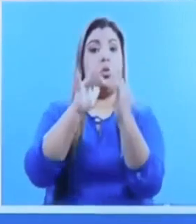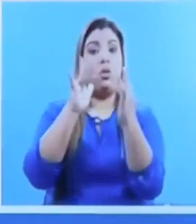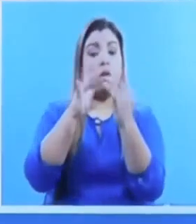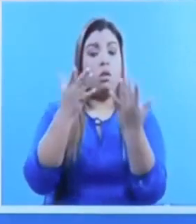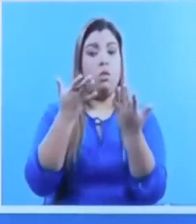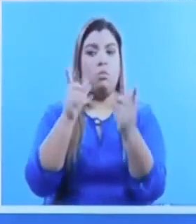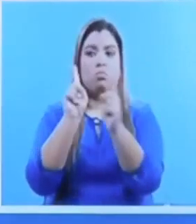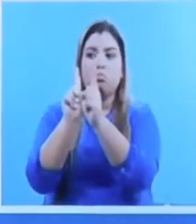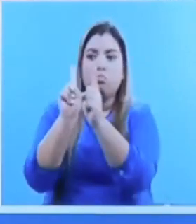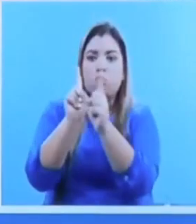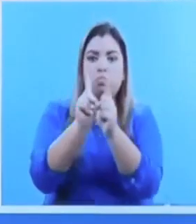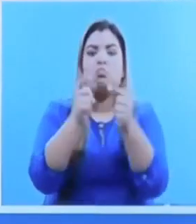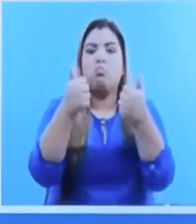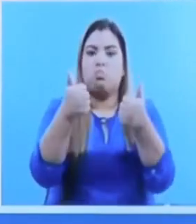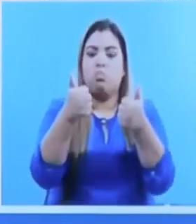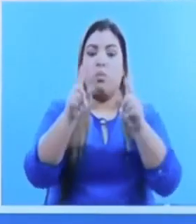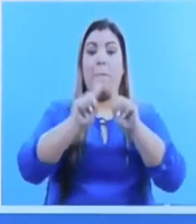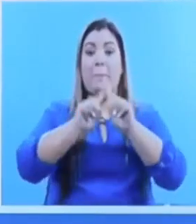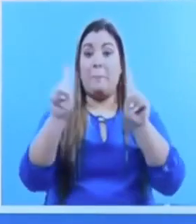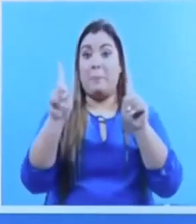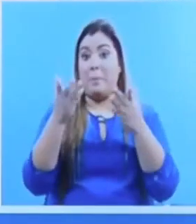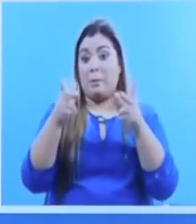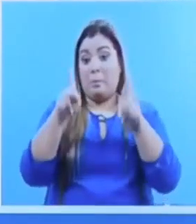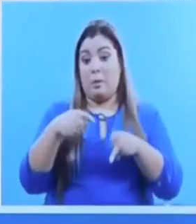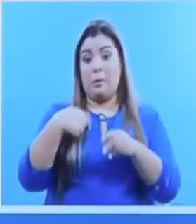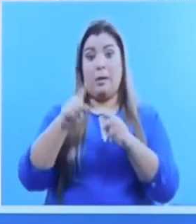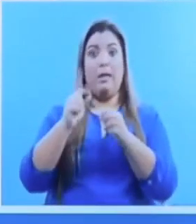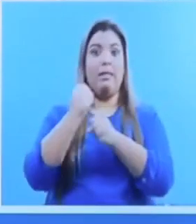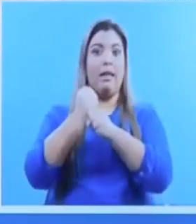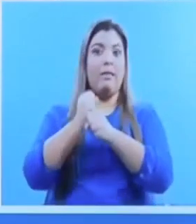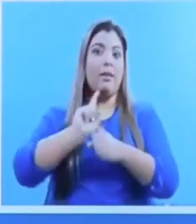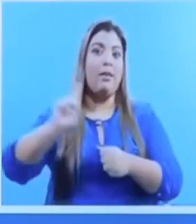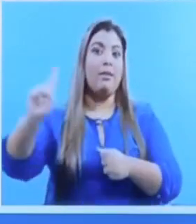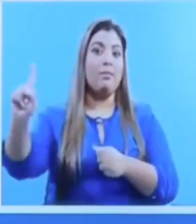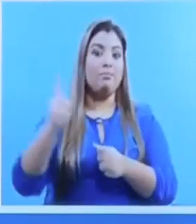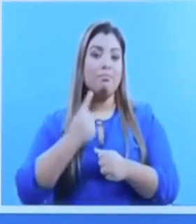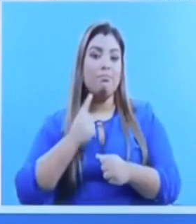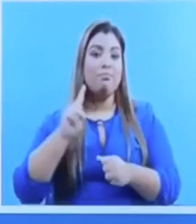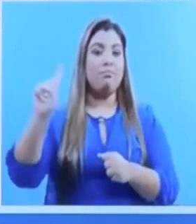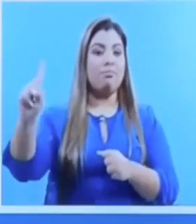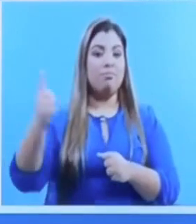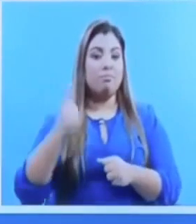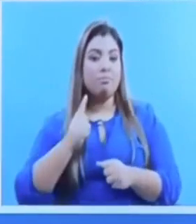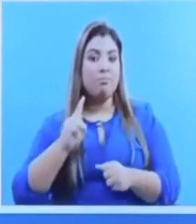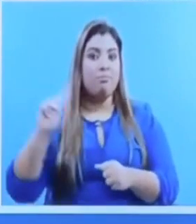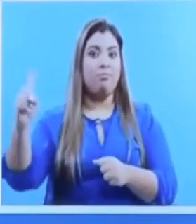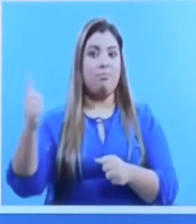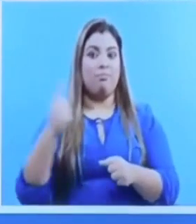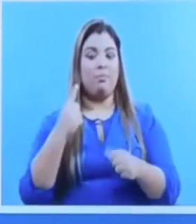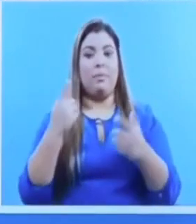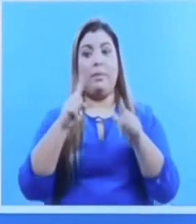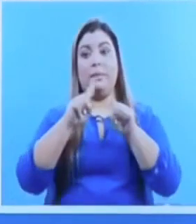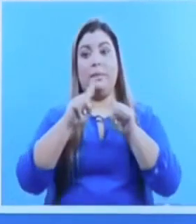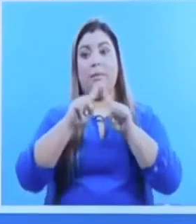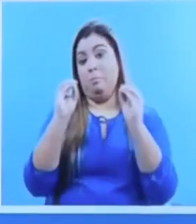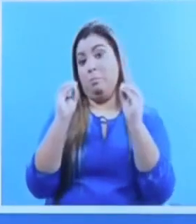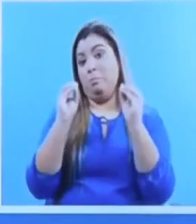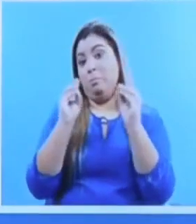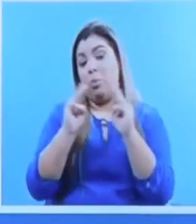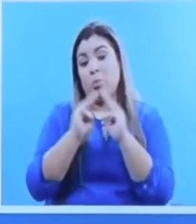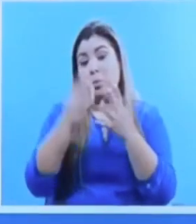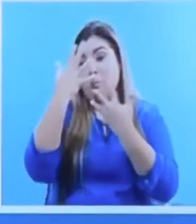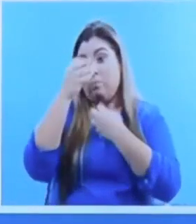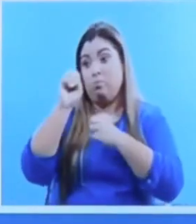físico con ellos, pero, obviamente, también prevenirlos de lo que puede afectarse por este virus que puede ser tan contagioso.